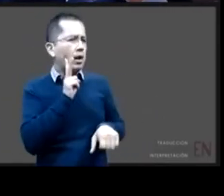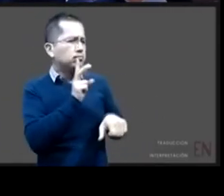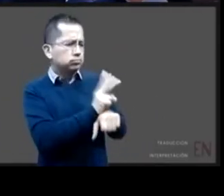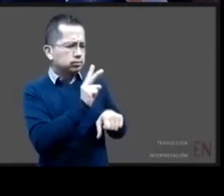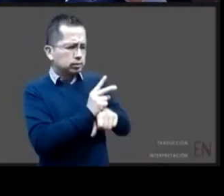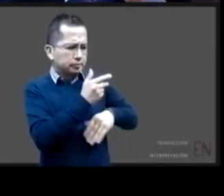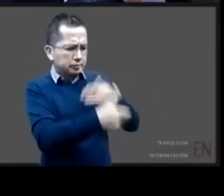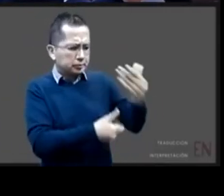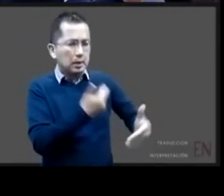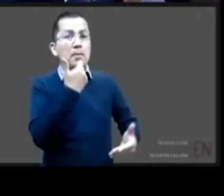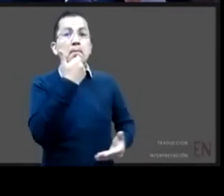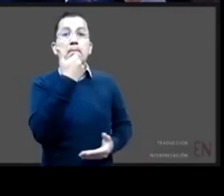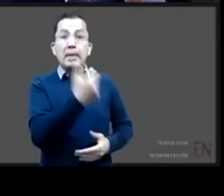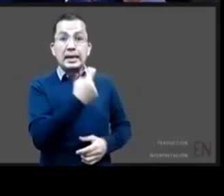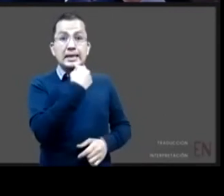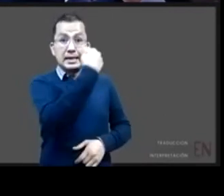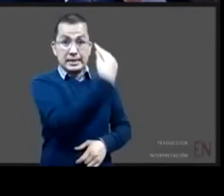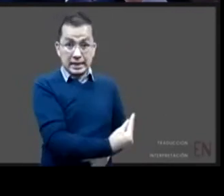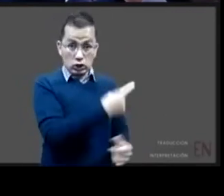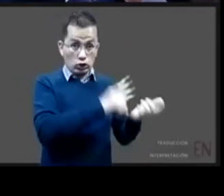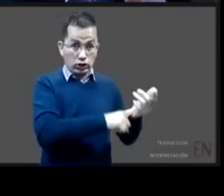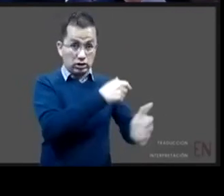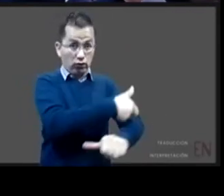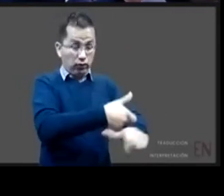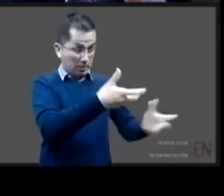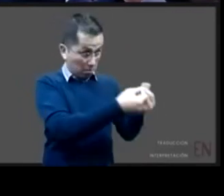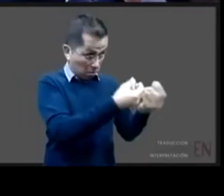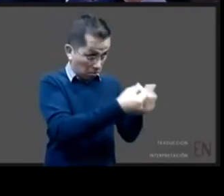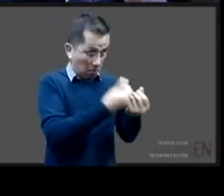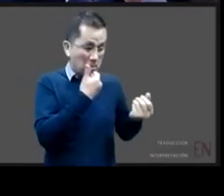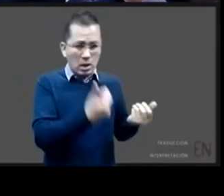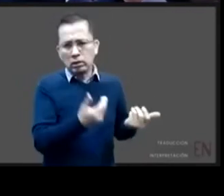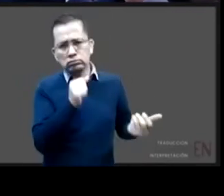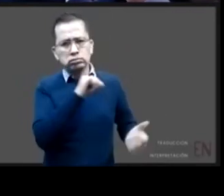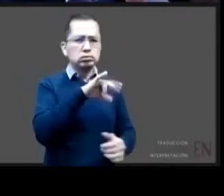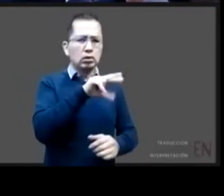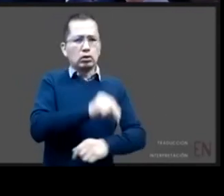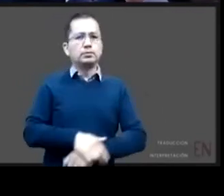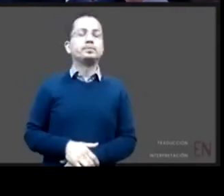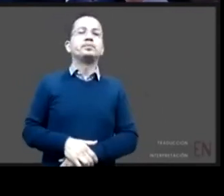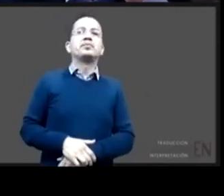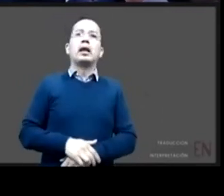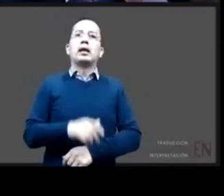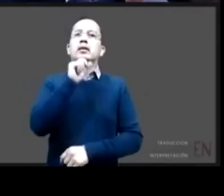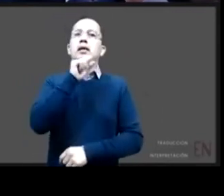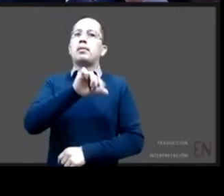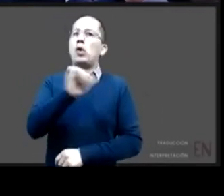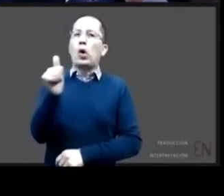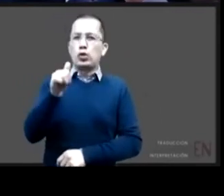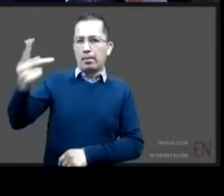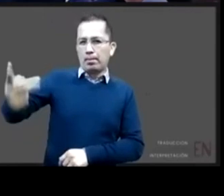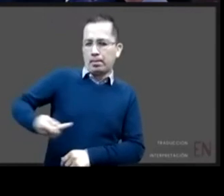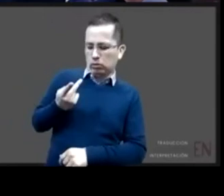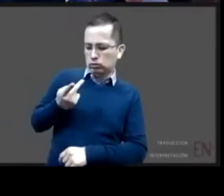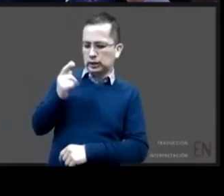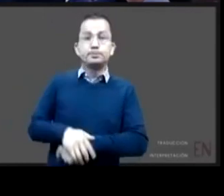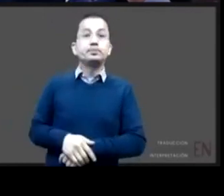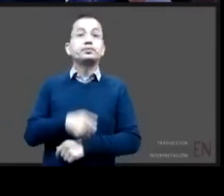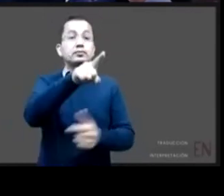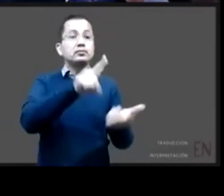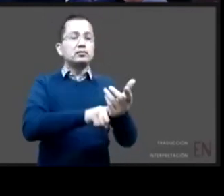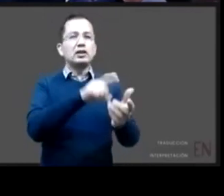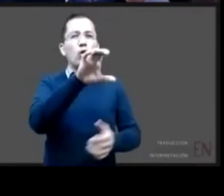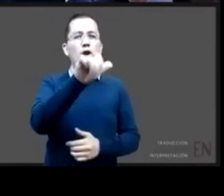y esta familia y en cuanto a la otra pregunta sobre cómo garantizar el bienestar de los niños en un CAS pues tendríamos que partir de dos